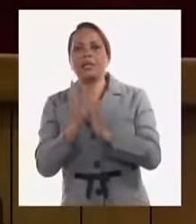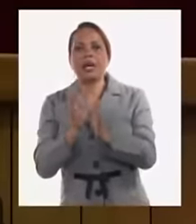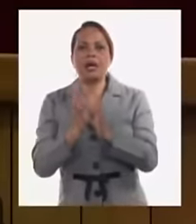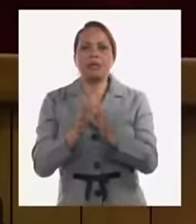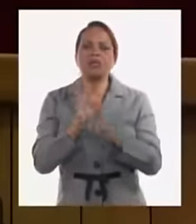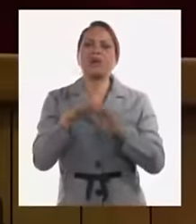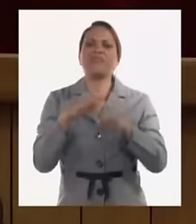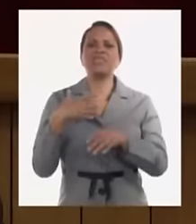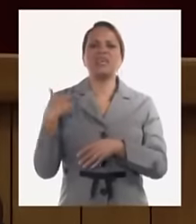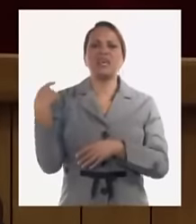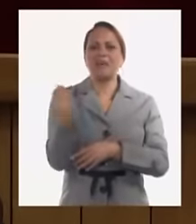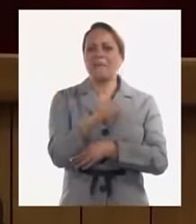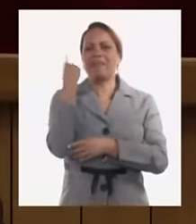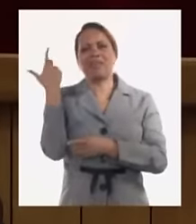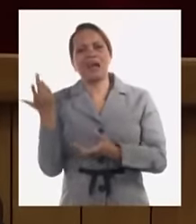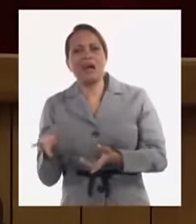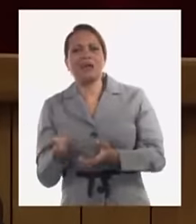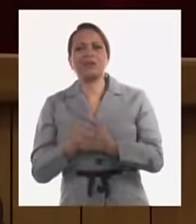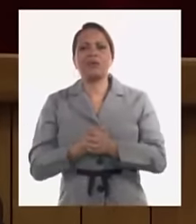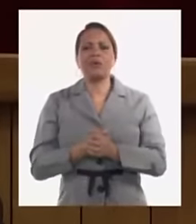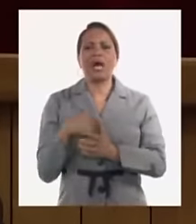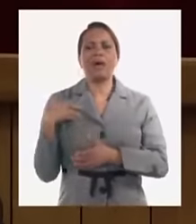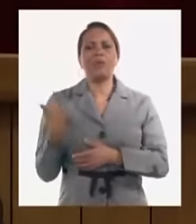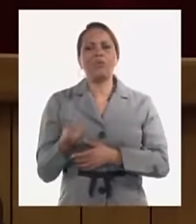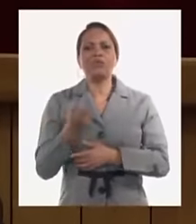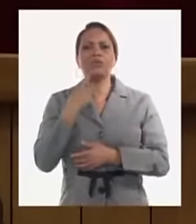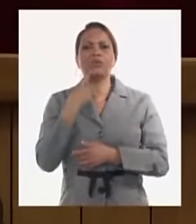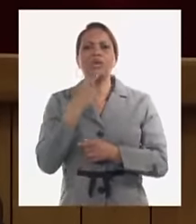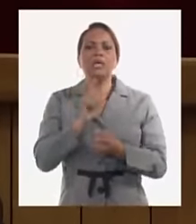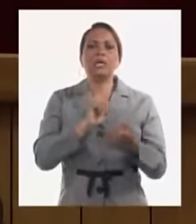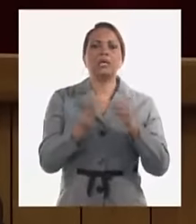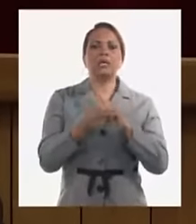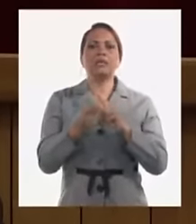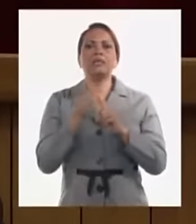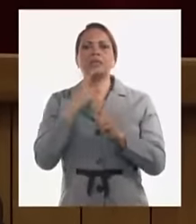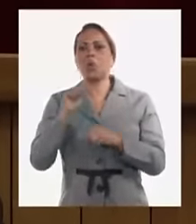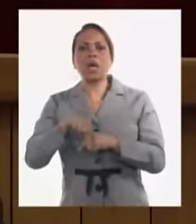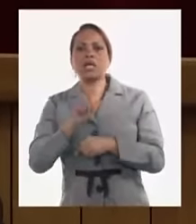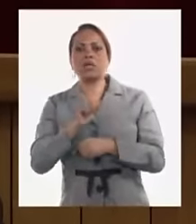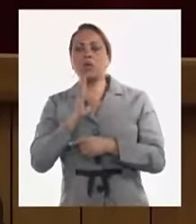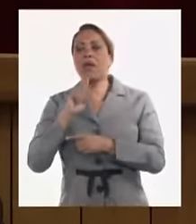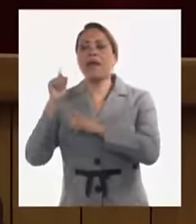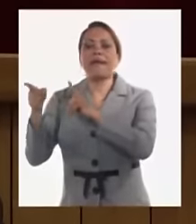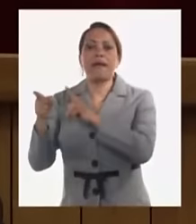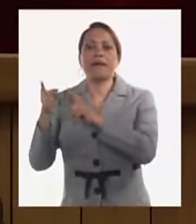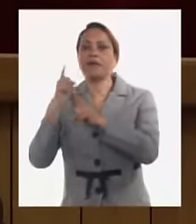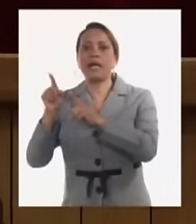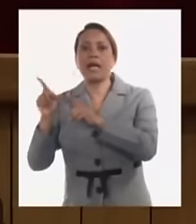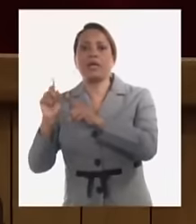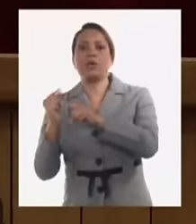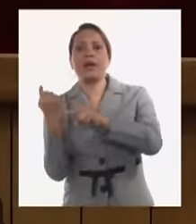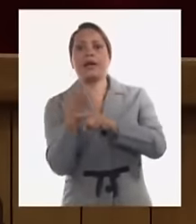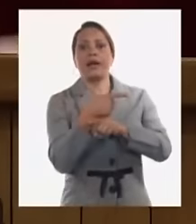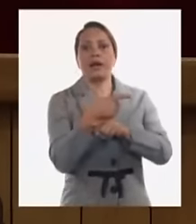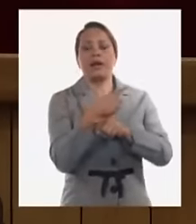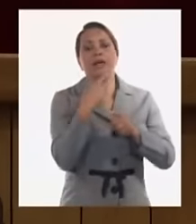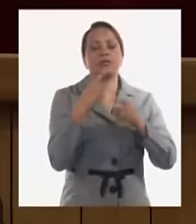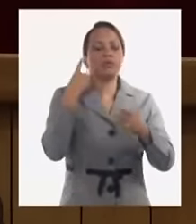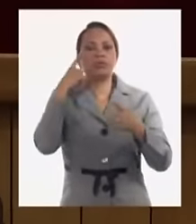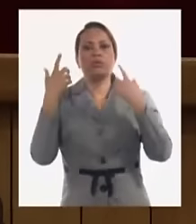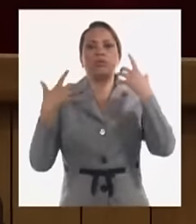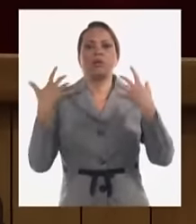maltratados o a veces te pelotean como se dice en buen cubano y ver cómo logramos que desde tu dispositivo